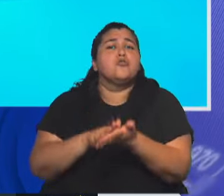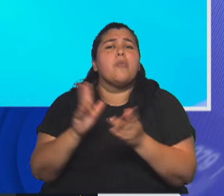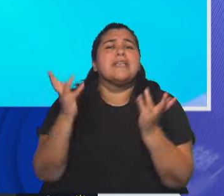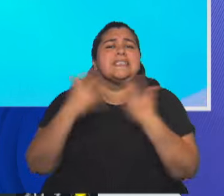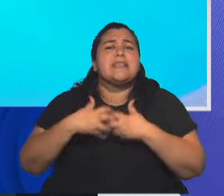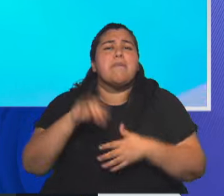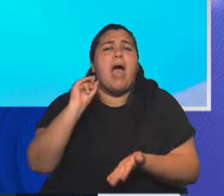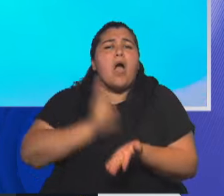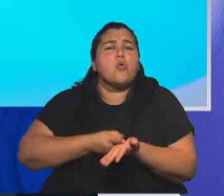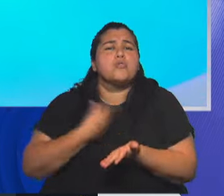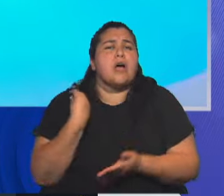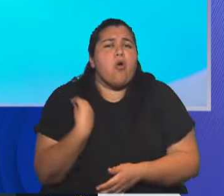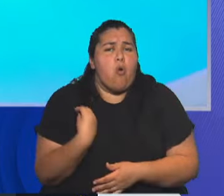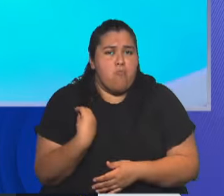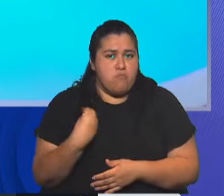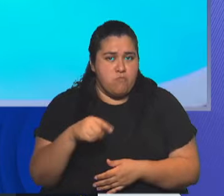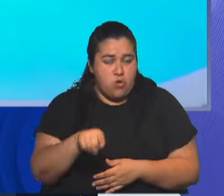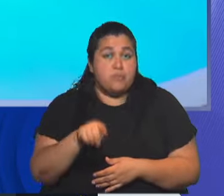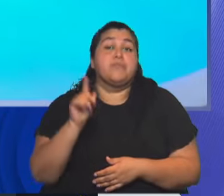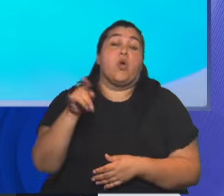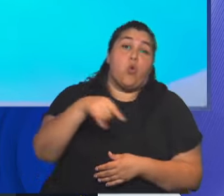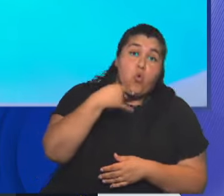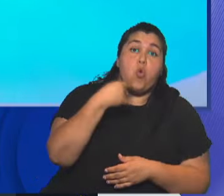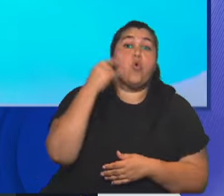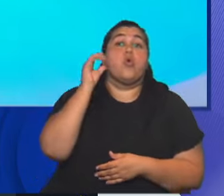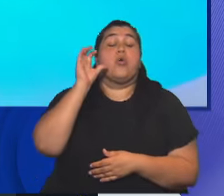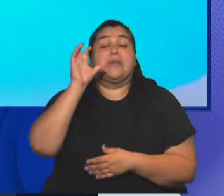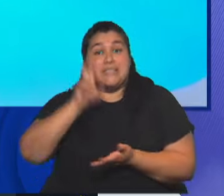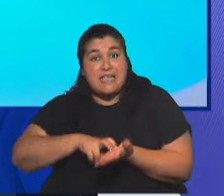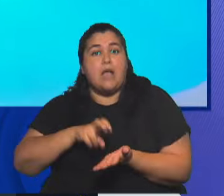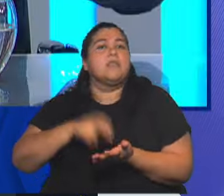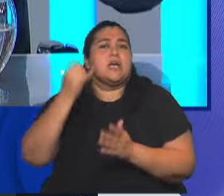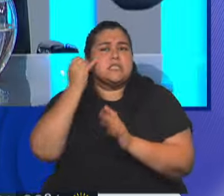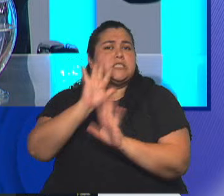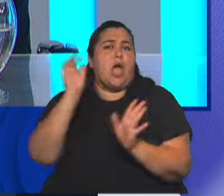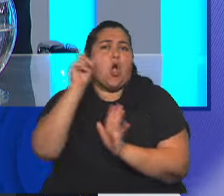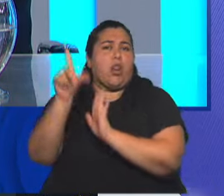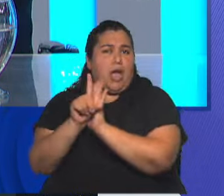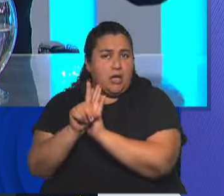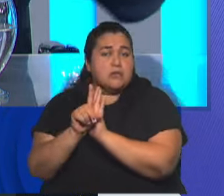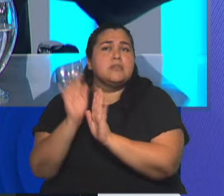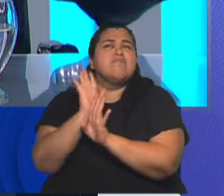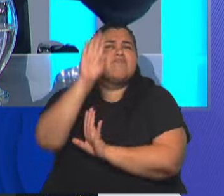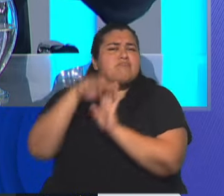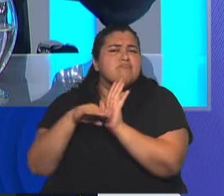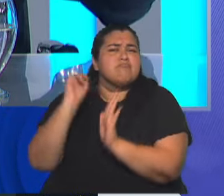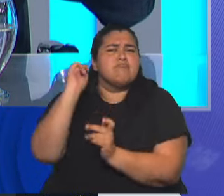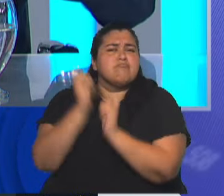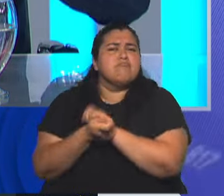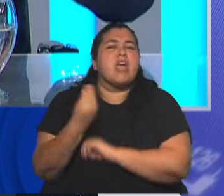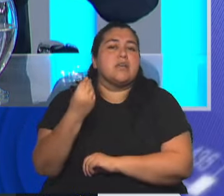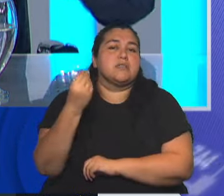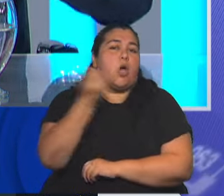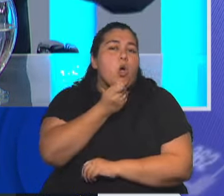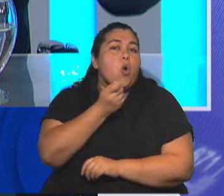el sistema acusatorio que rige en Jujuy y Salta, ya es ley, establece un cambio absoluto de los juicios